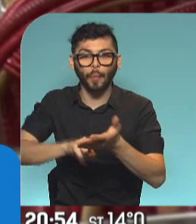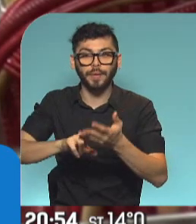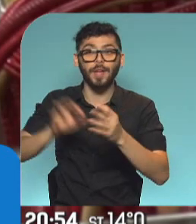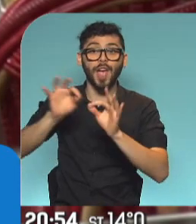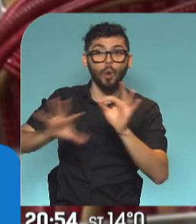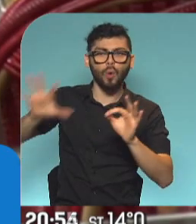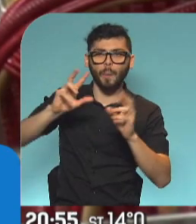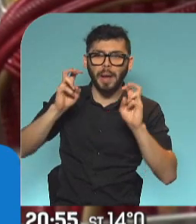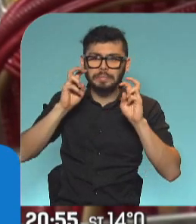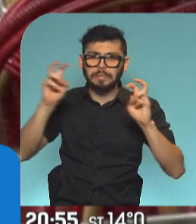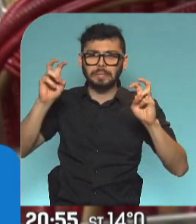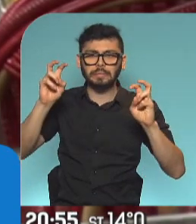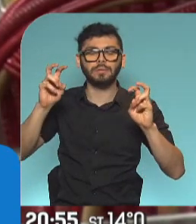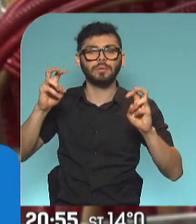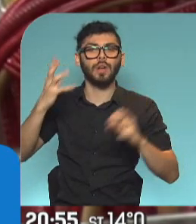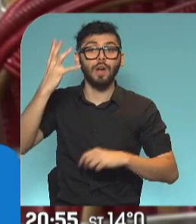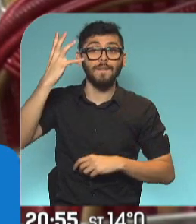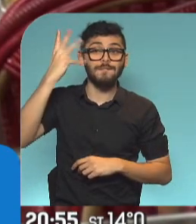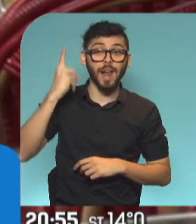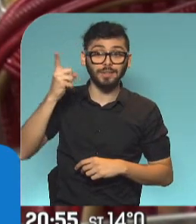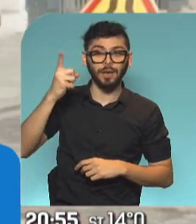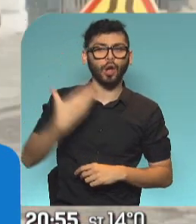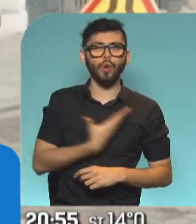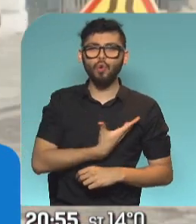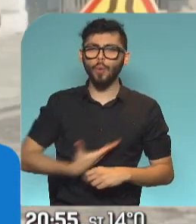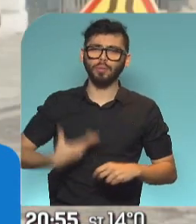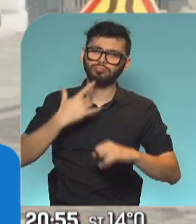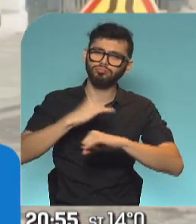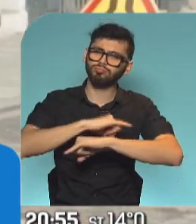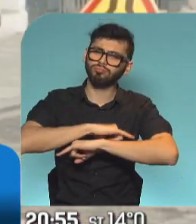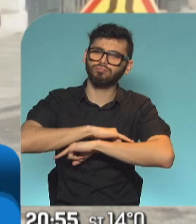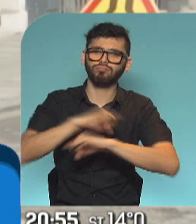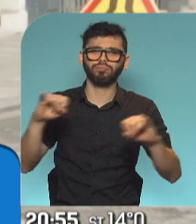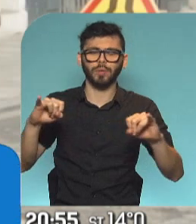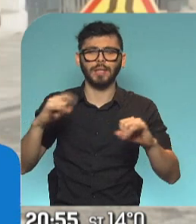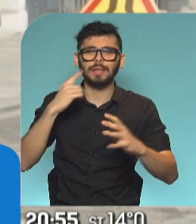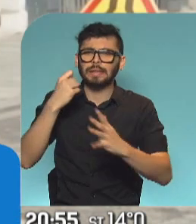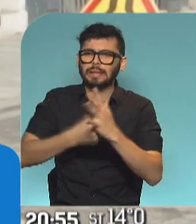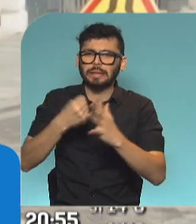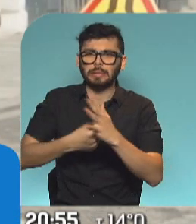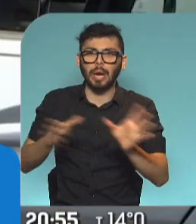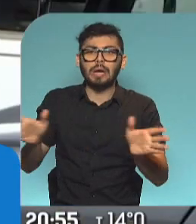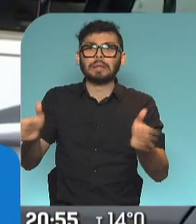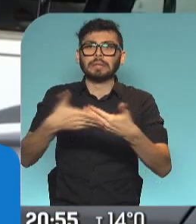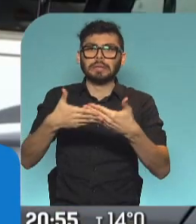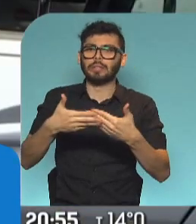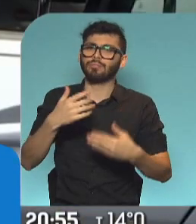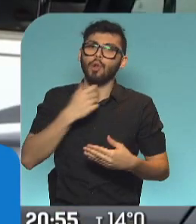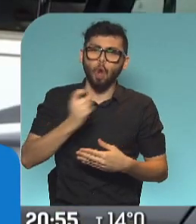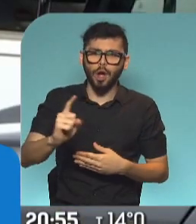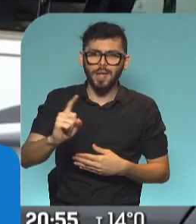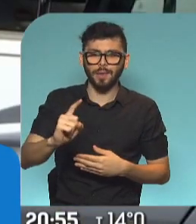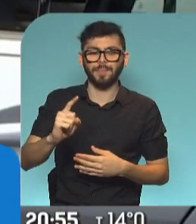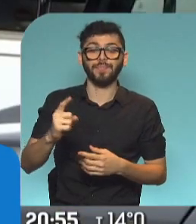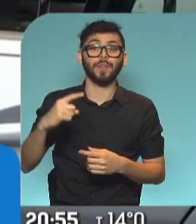El gobierno francés aseguró que hará todo lo posible para evitar un nuevo confinamiento. Alemania